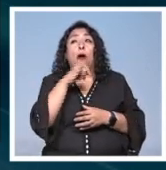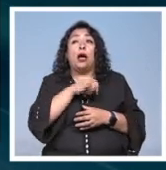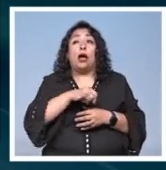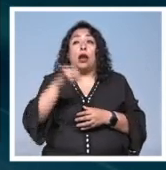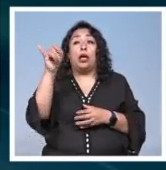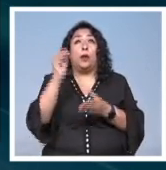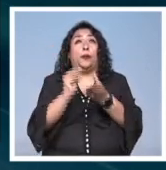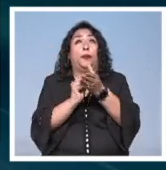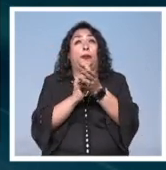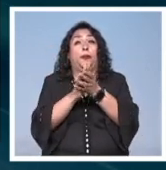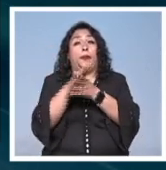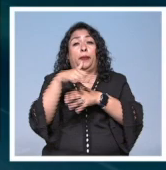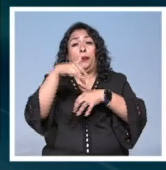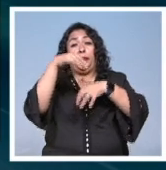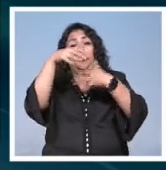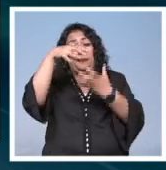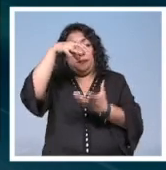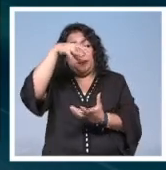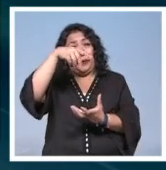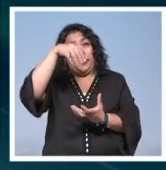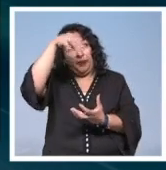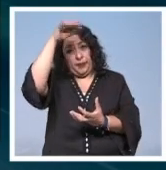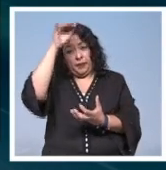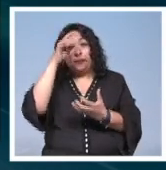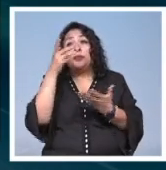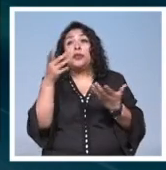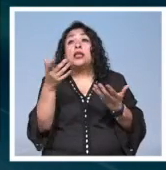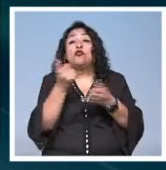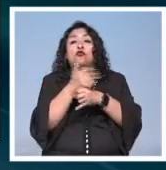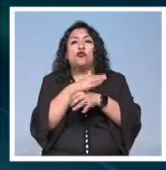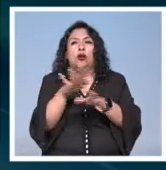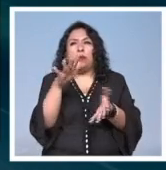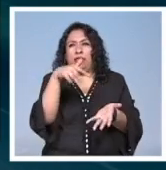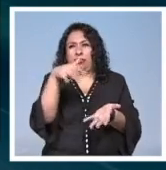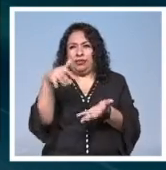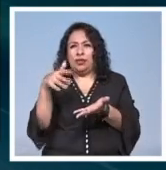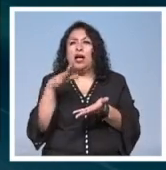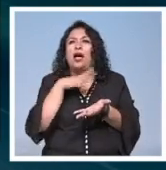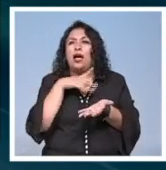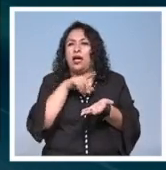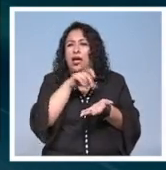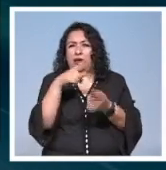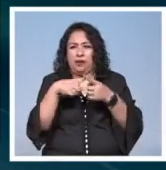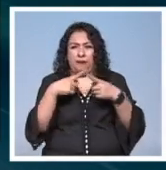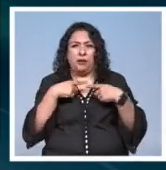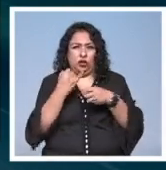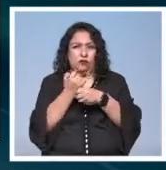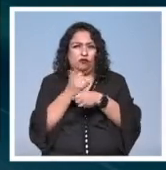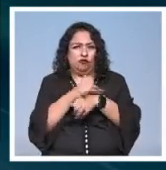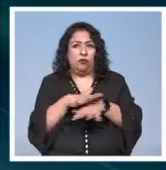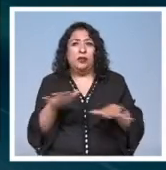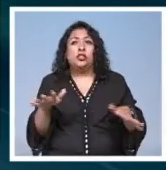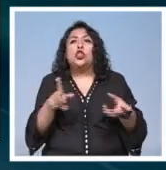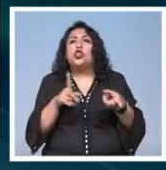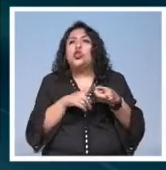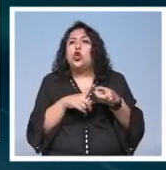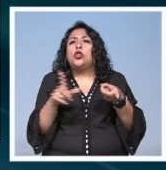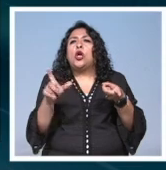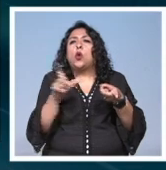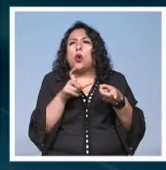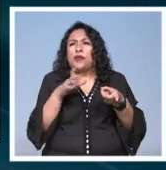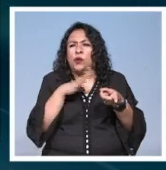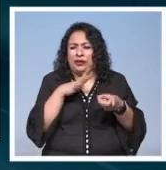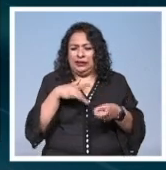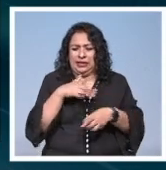escapa al espacio desde los polos del planeta los datos recopilados brindarán a los investigadores información sobre dónde y cuándo se